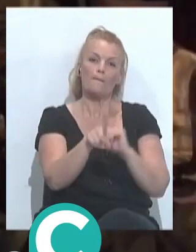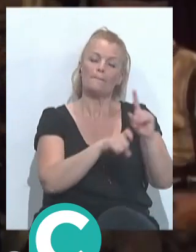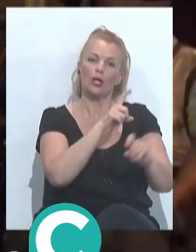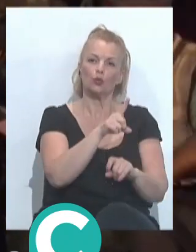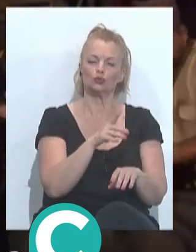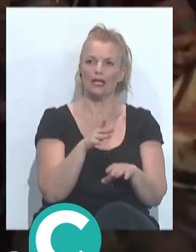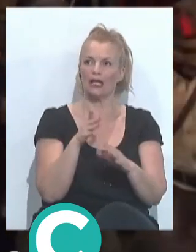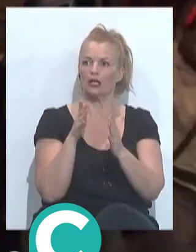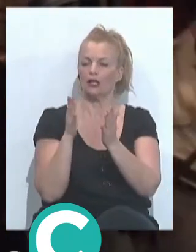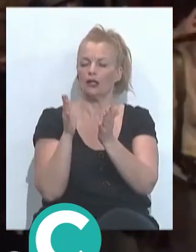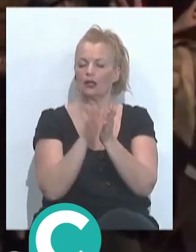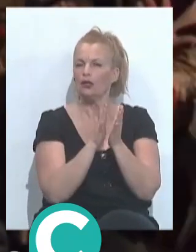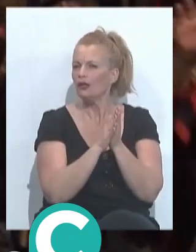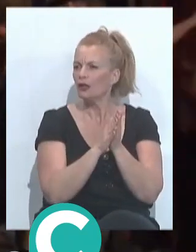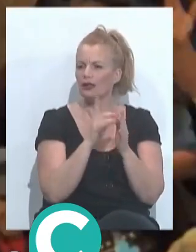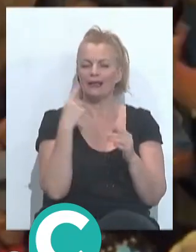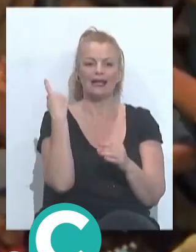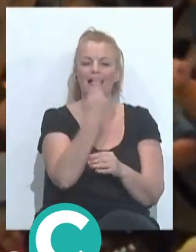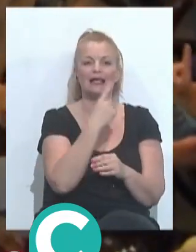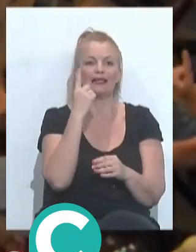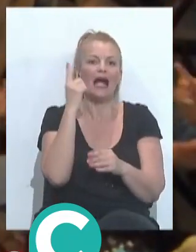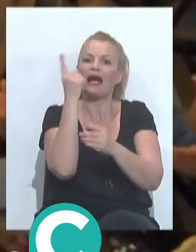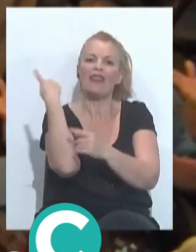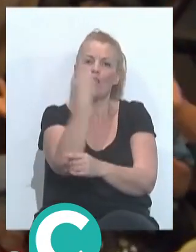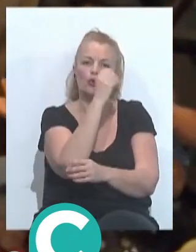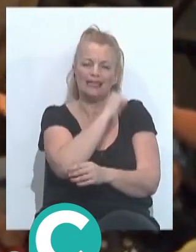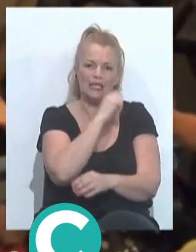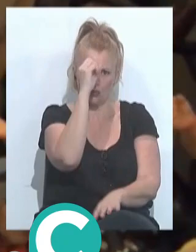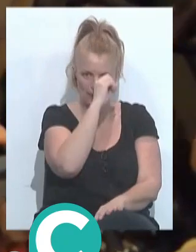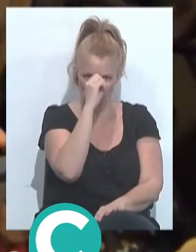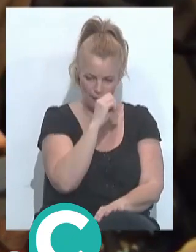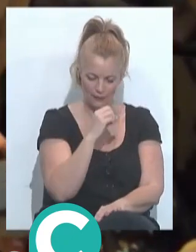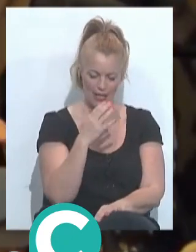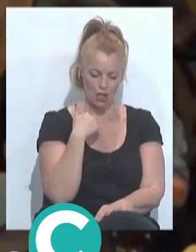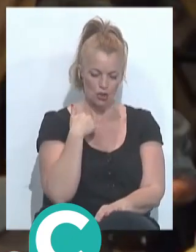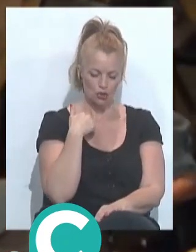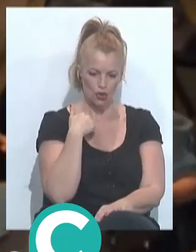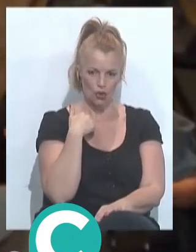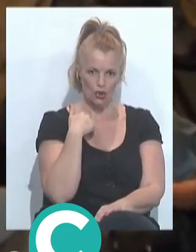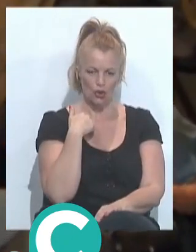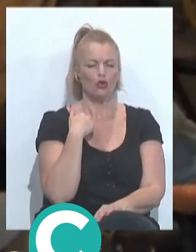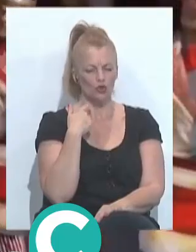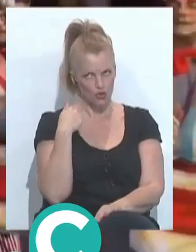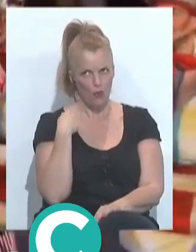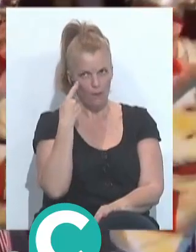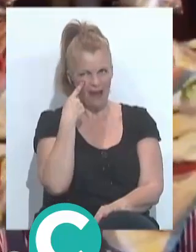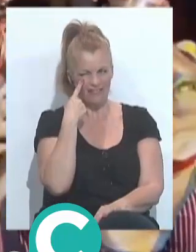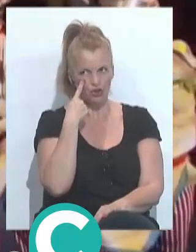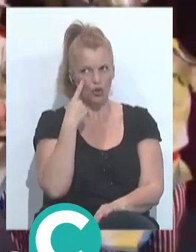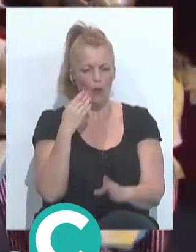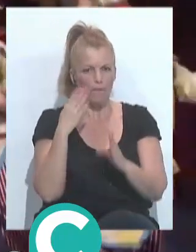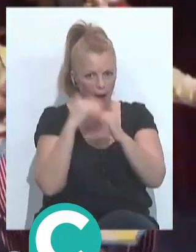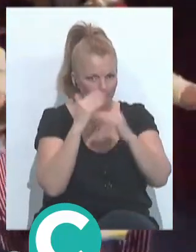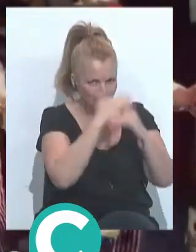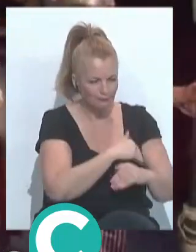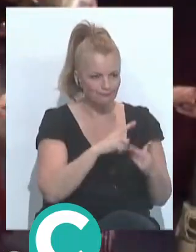cada ciudadano de Cádiz, a cada ficción del carnaval, cada uno tiene su quiniela. Yo, más que he echado en falta, que sí he echado en falta agrupaciones, a